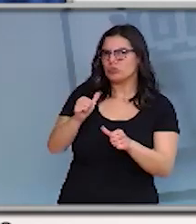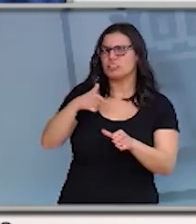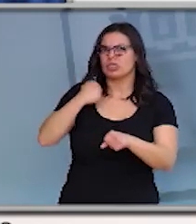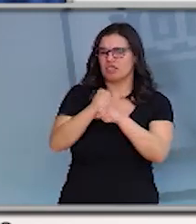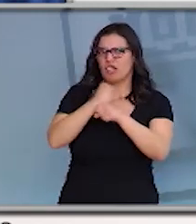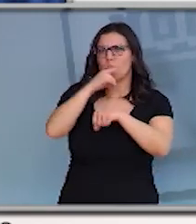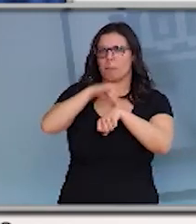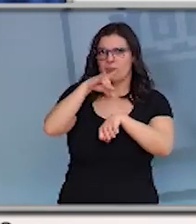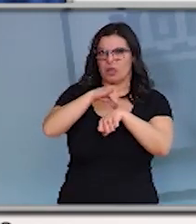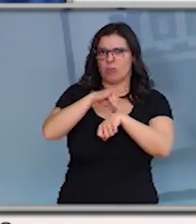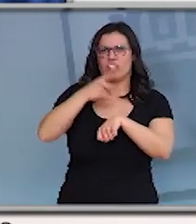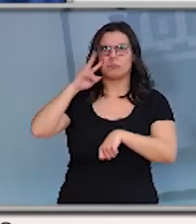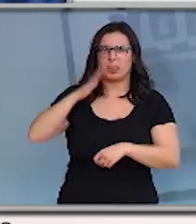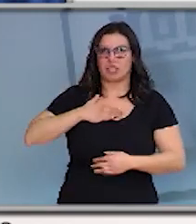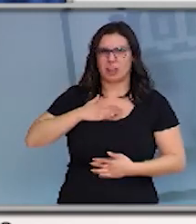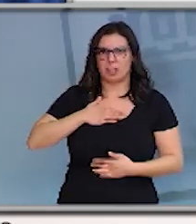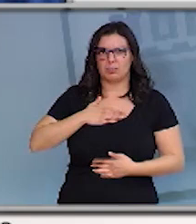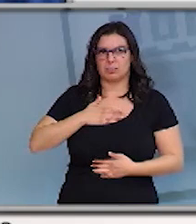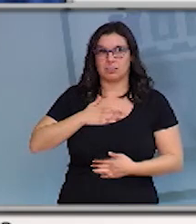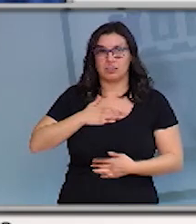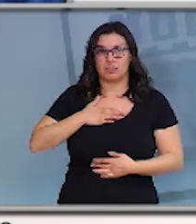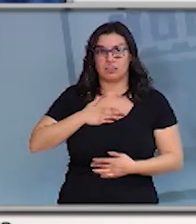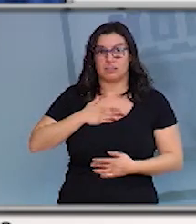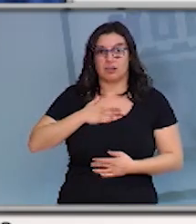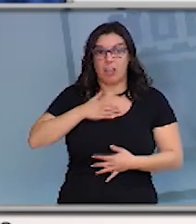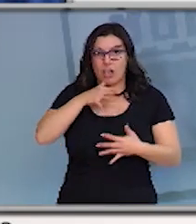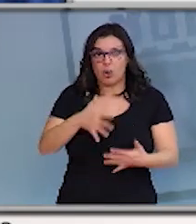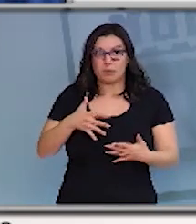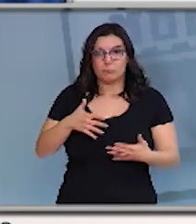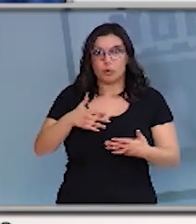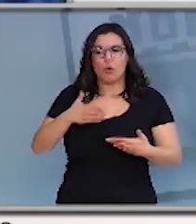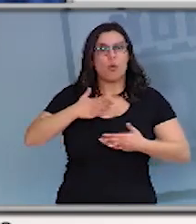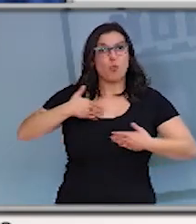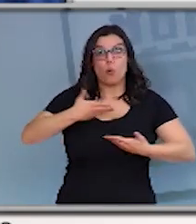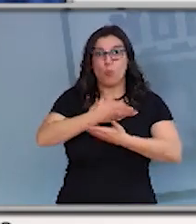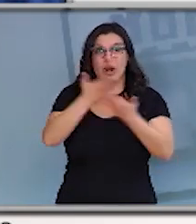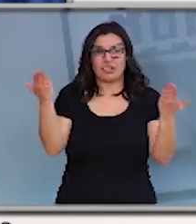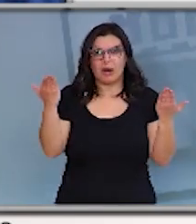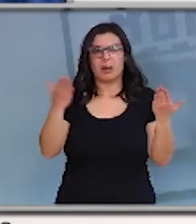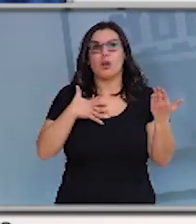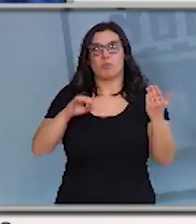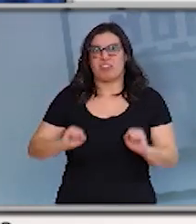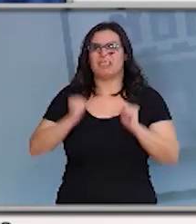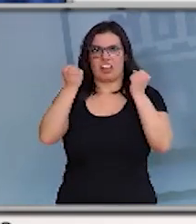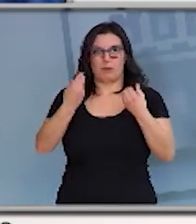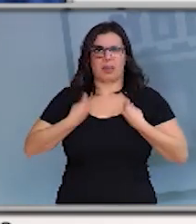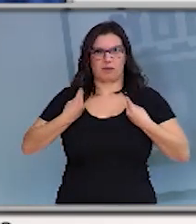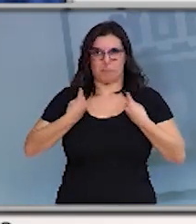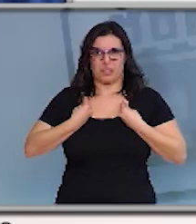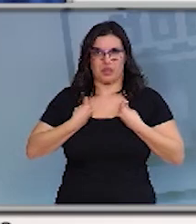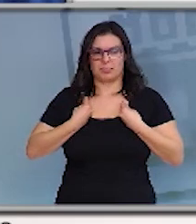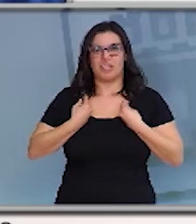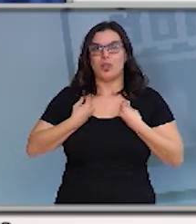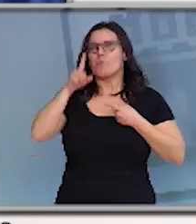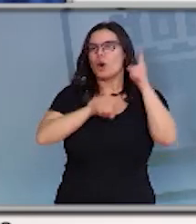medicina hoy cualquiera cualquiera puede contribuir a salvar vidas no se trata de lo que te va a